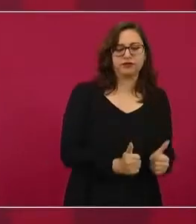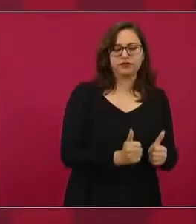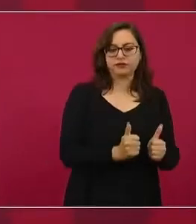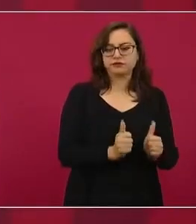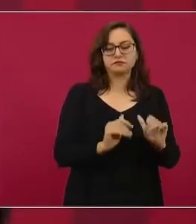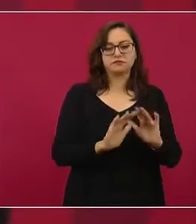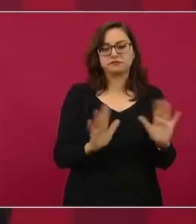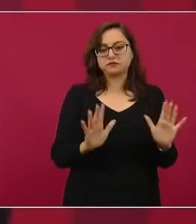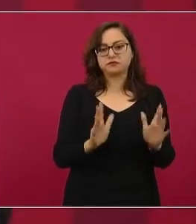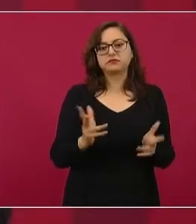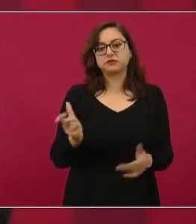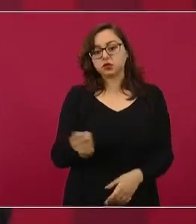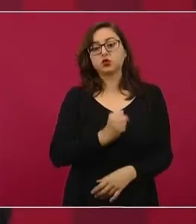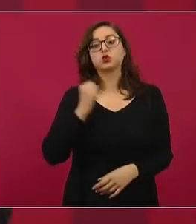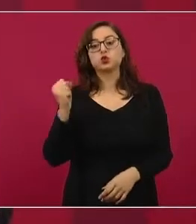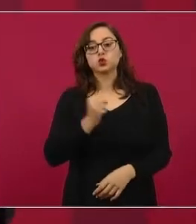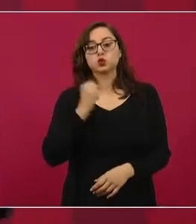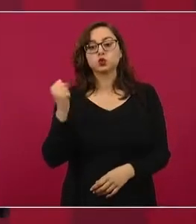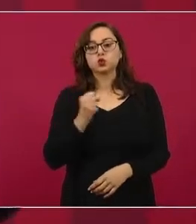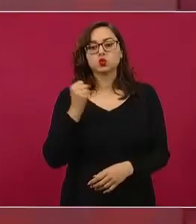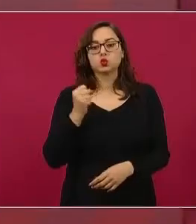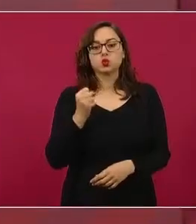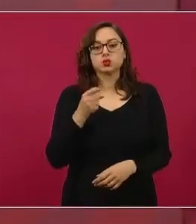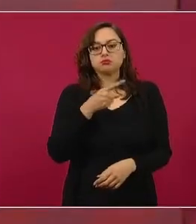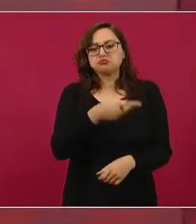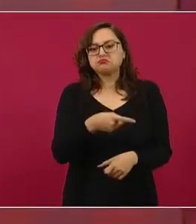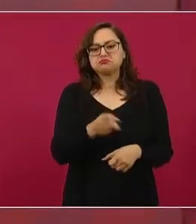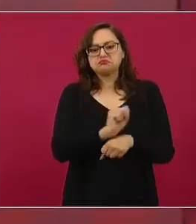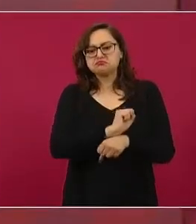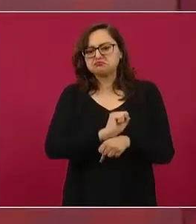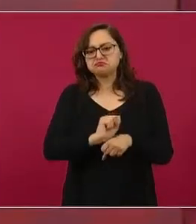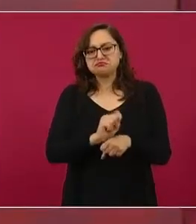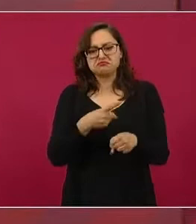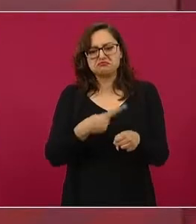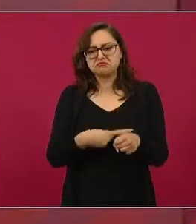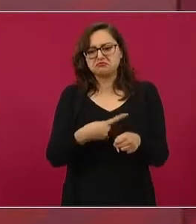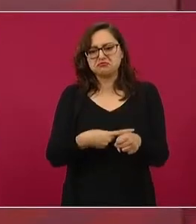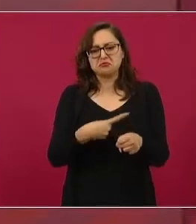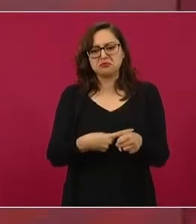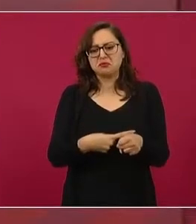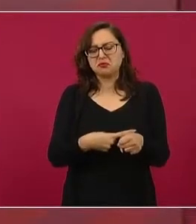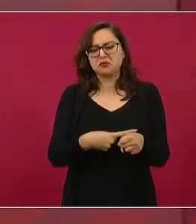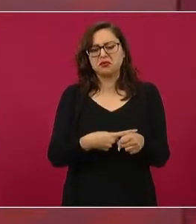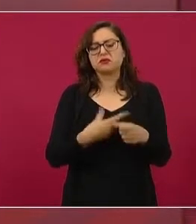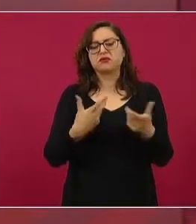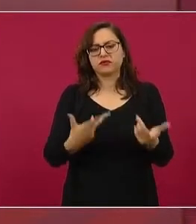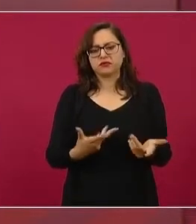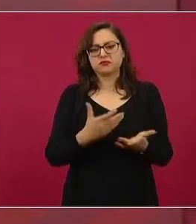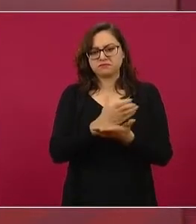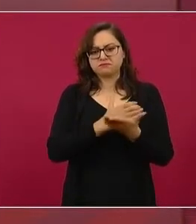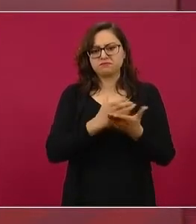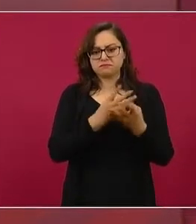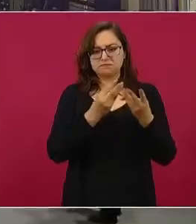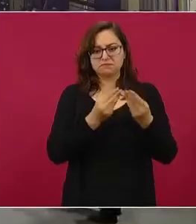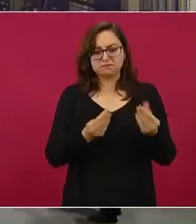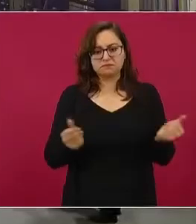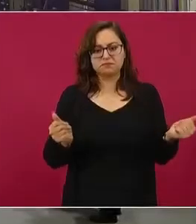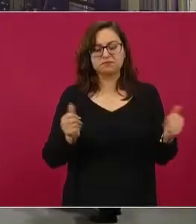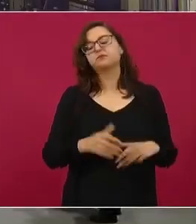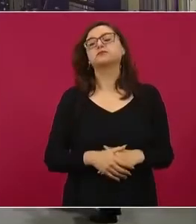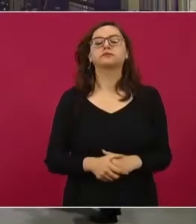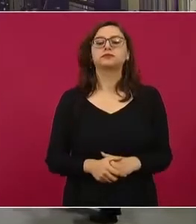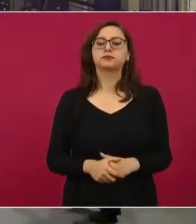aislarse y, como hemos dicho, afortunadamente es leve la afección y que se está recuperando. Gracias. Una